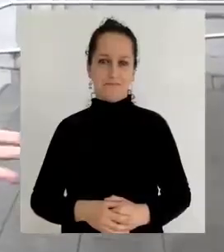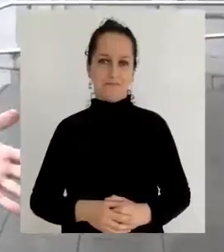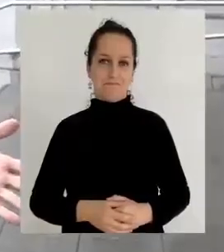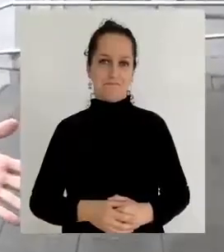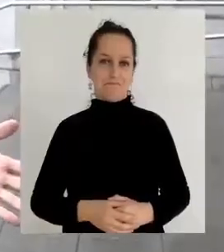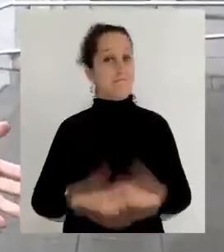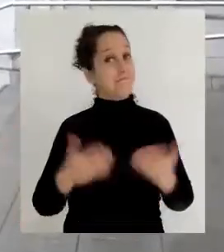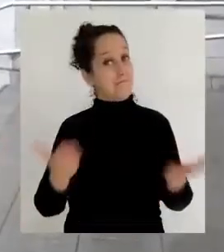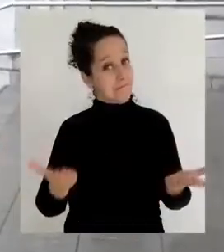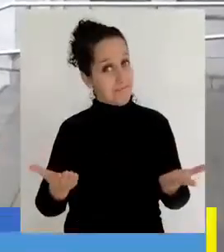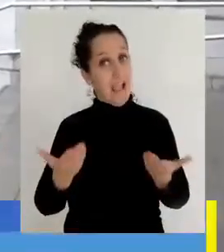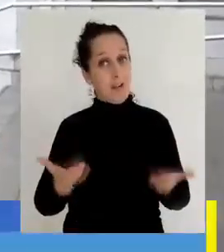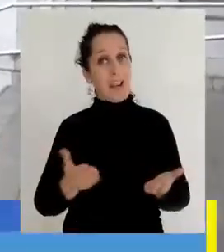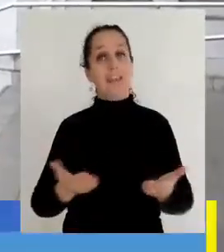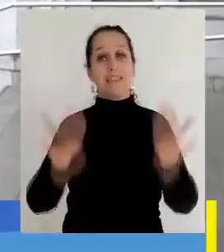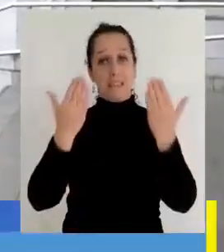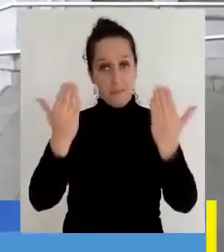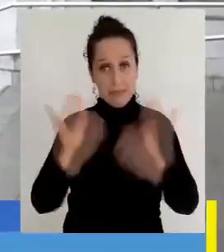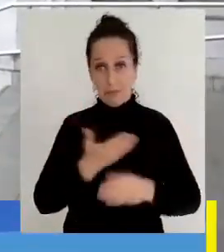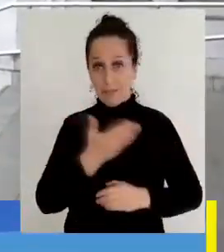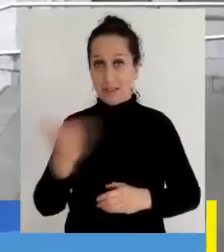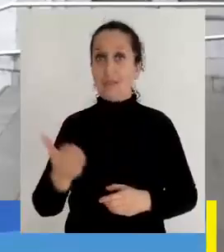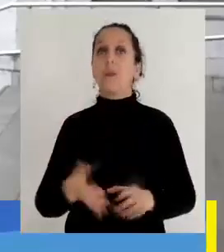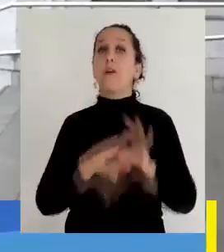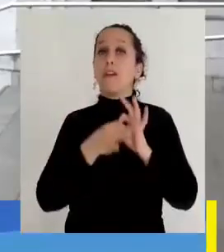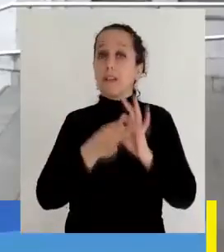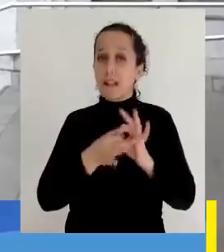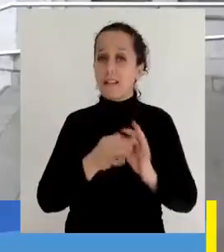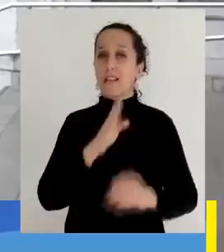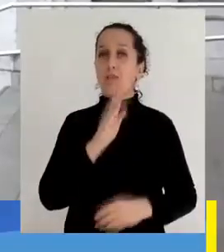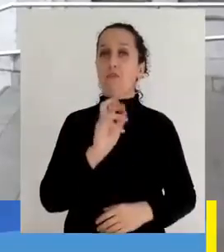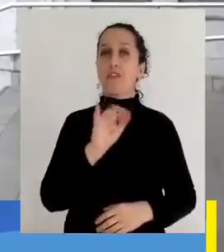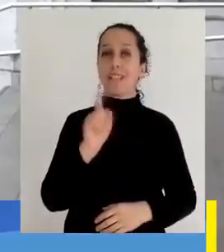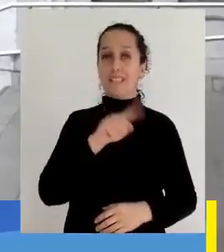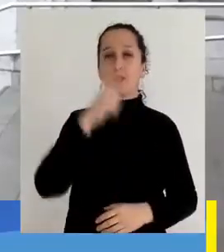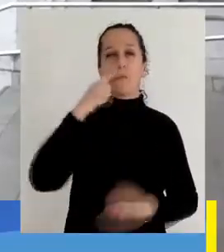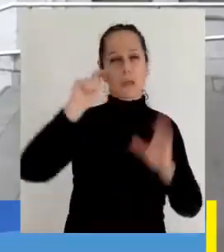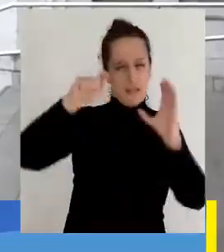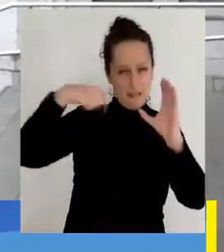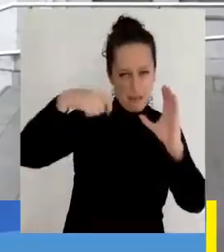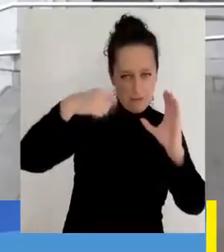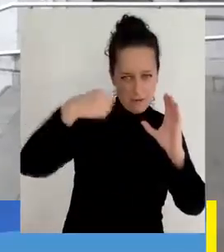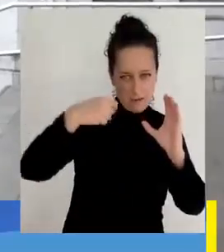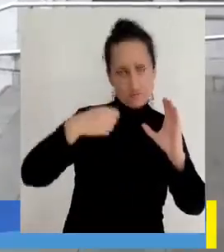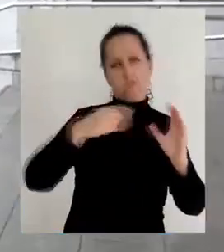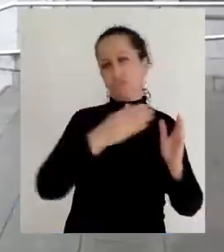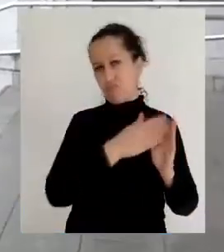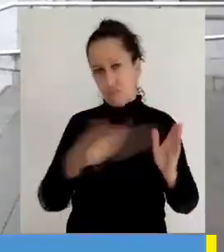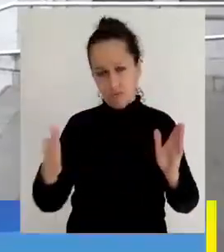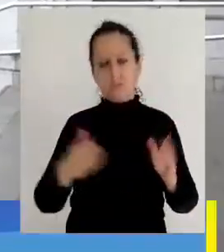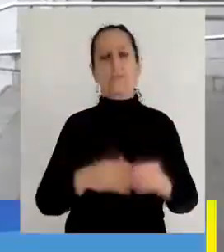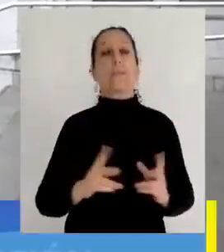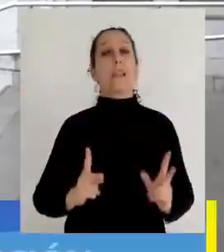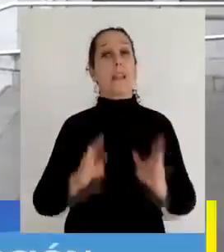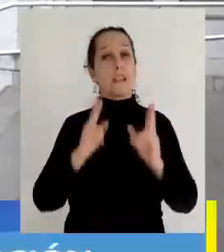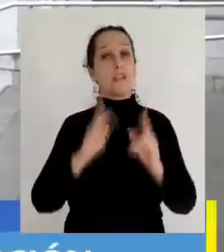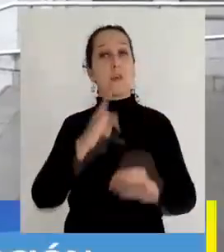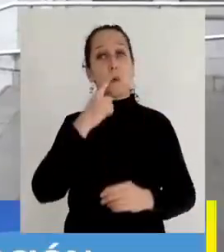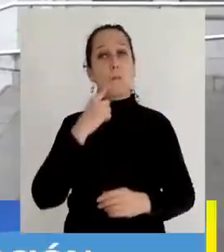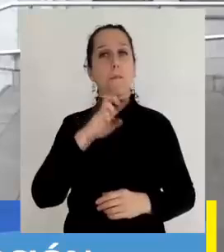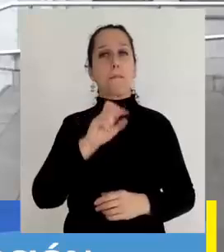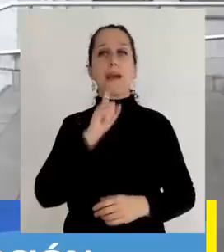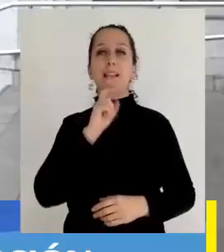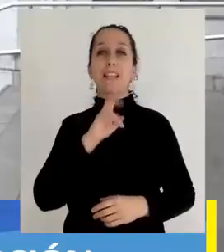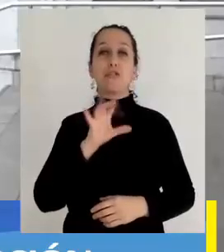Bueno, ya nosotros nos comenzamos a despedir, pero antes vamos a agradecer a Boris Rodoy y Valderenito por las imágenes realizadas durante este programa, la edición